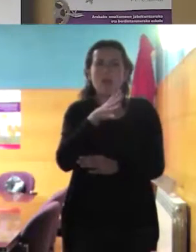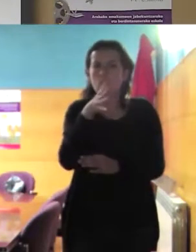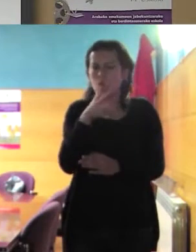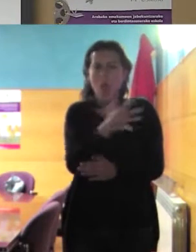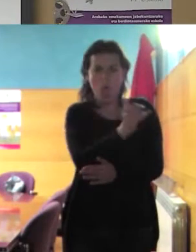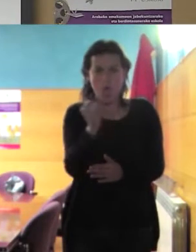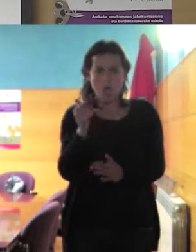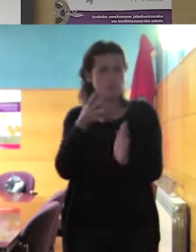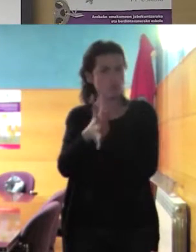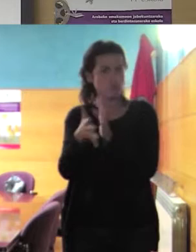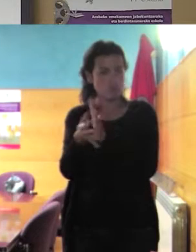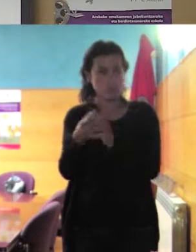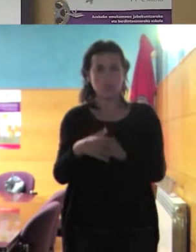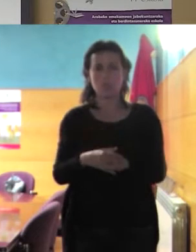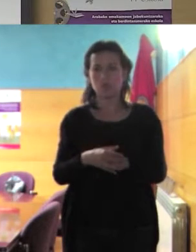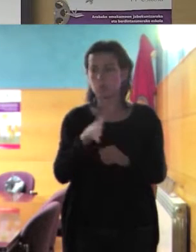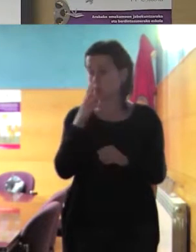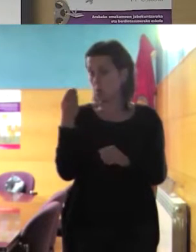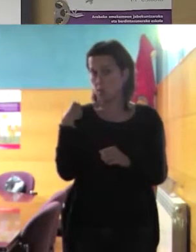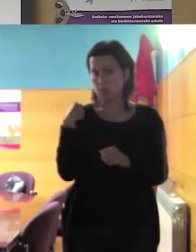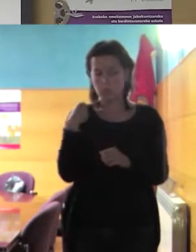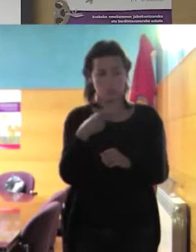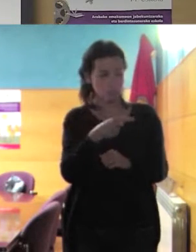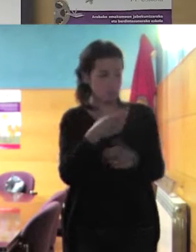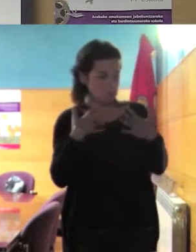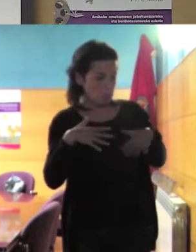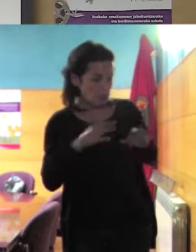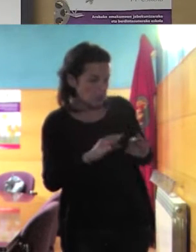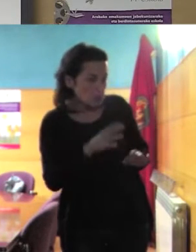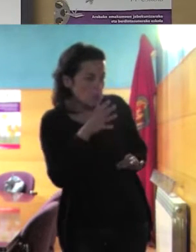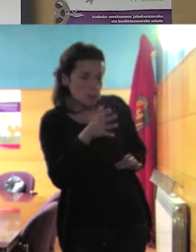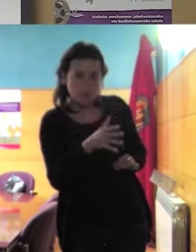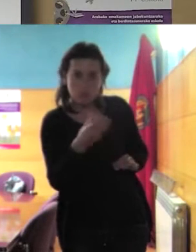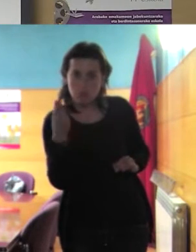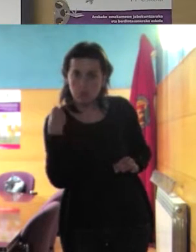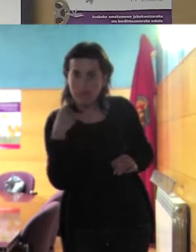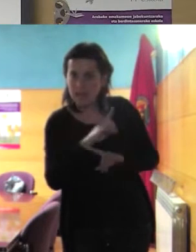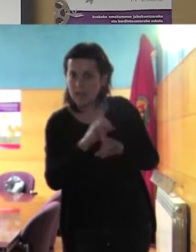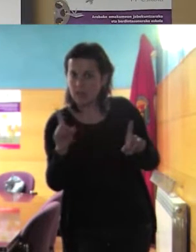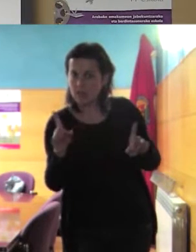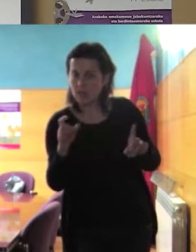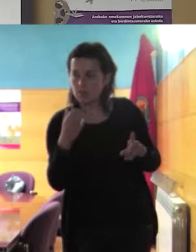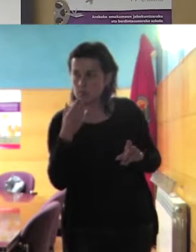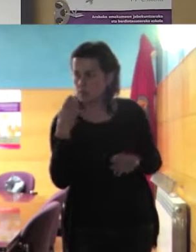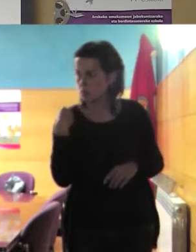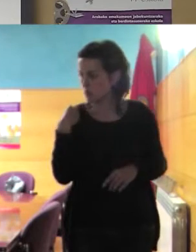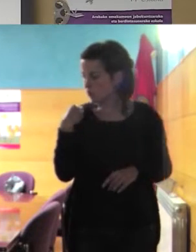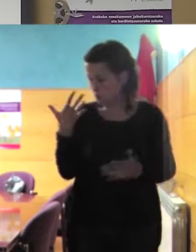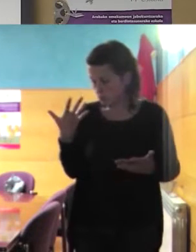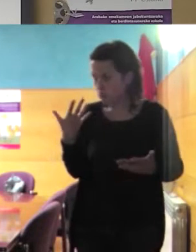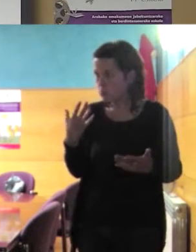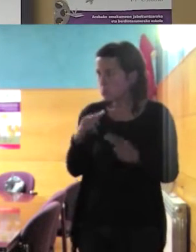claro a mí nadie me pregunta ¿y tú por qué vas vestida así? porque es que si me lo preguntan igual digo pues ¿qué pasa?